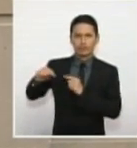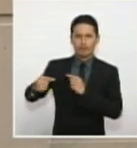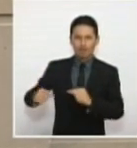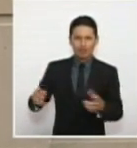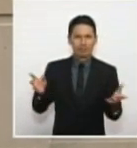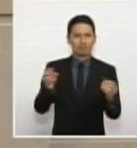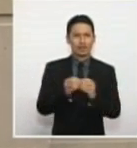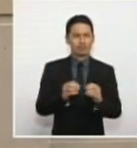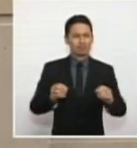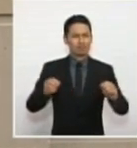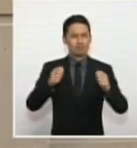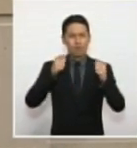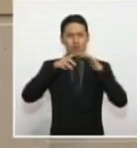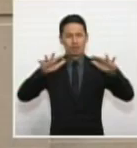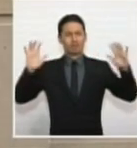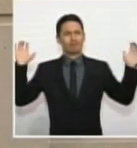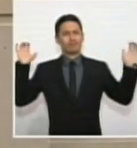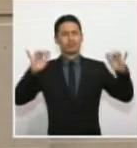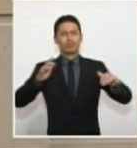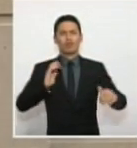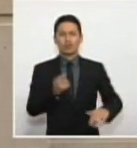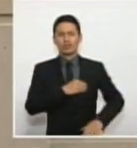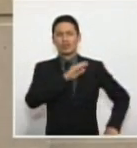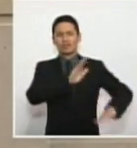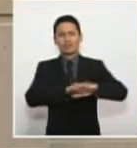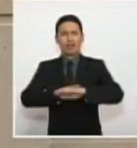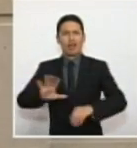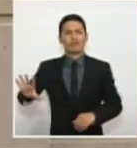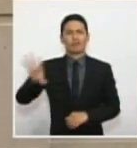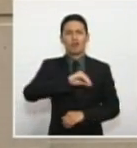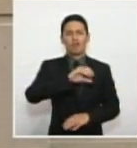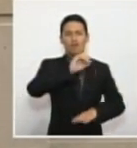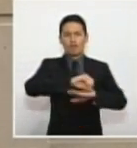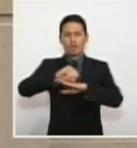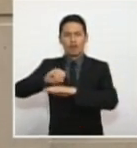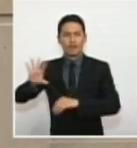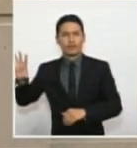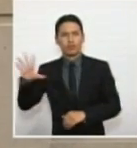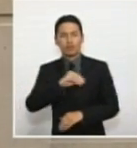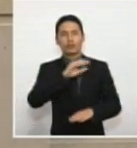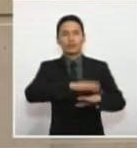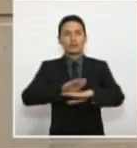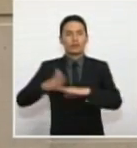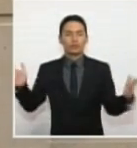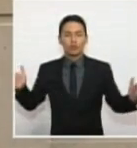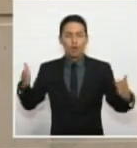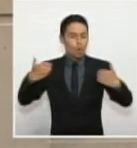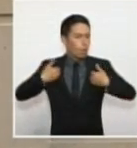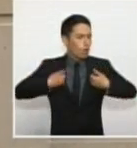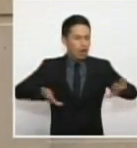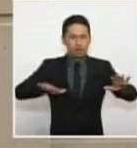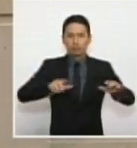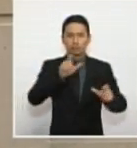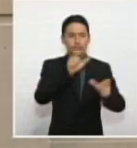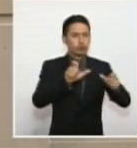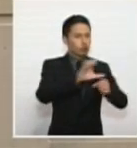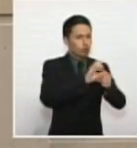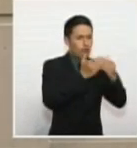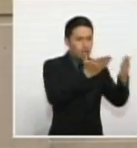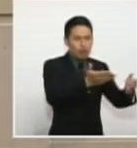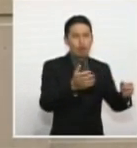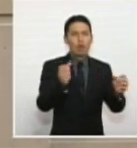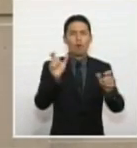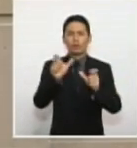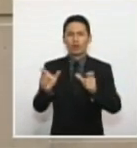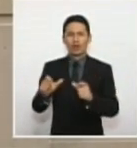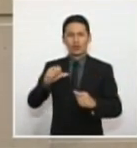las audiencias públicas, invitamos a todas las organizaciones de cualquier tipo, ciudadanas, de